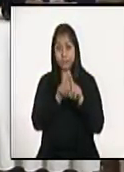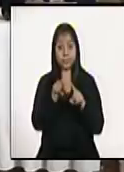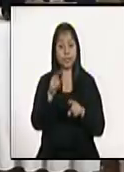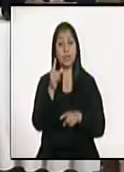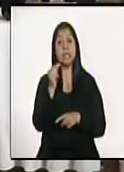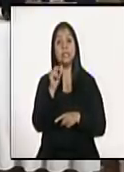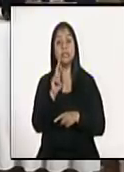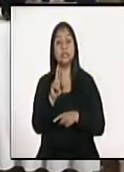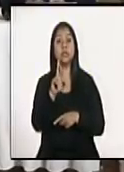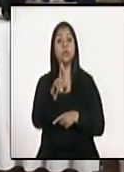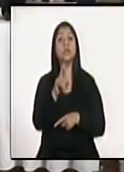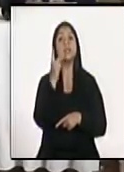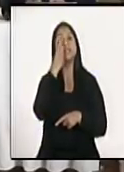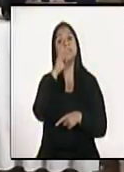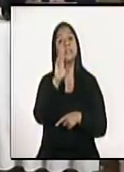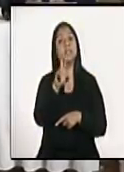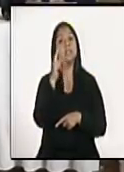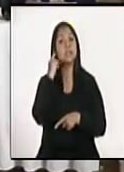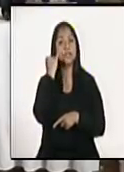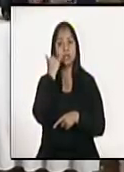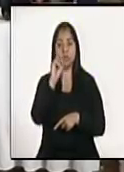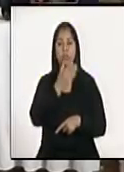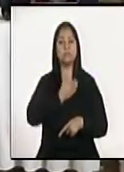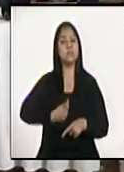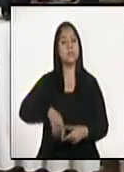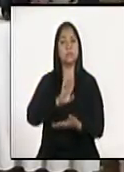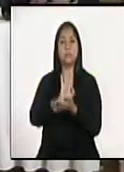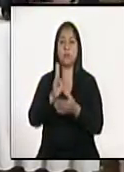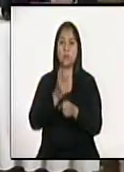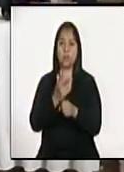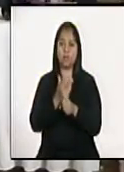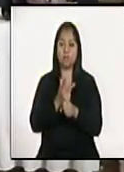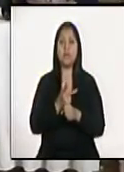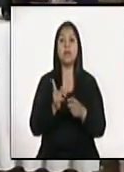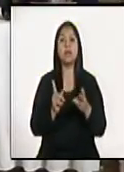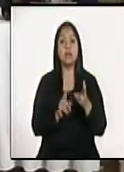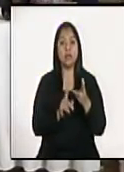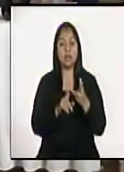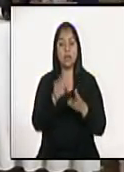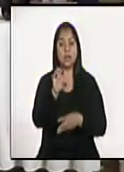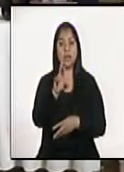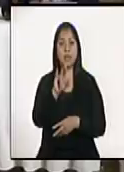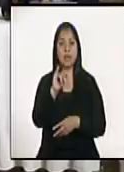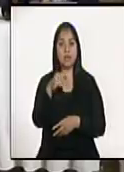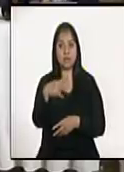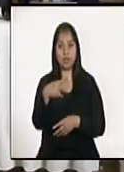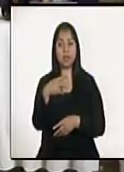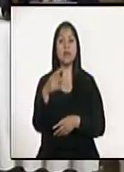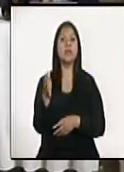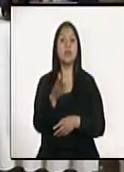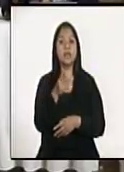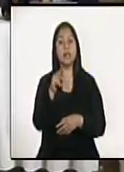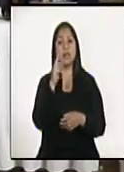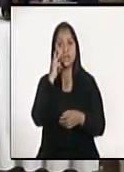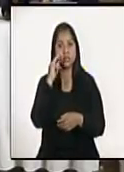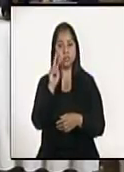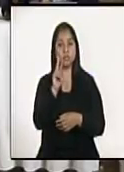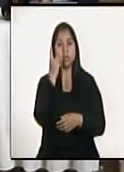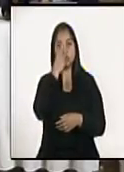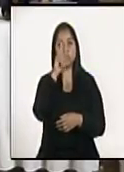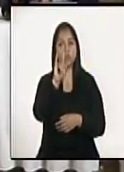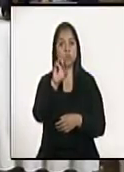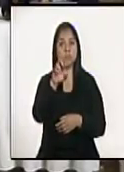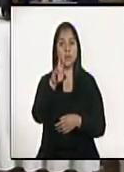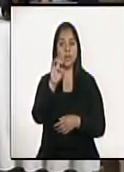señor Sergio Recinos, presidente del Banco de Guatemala, al señor Erick Armando Vargas, superintendente de